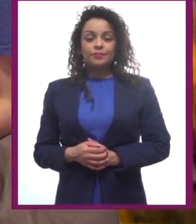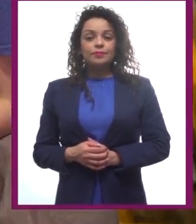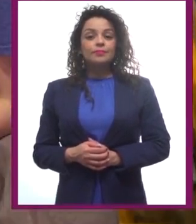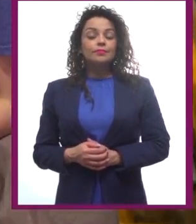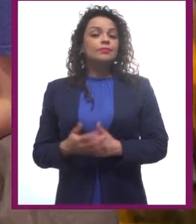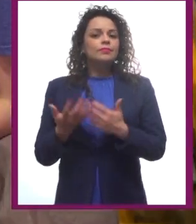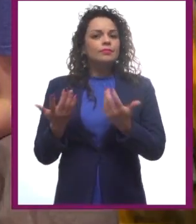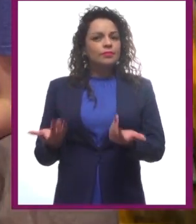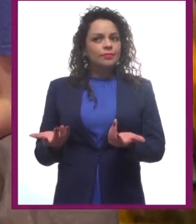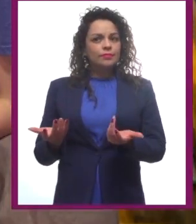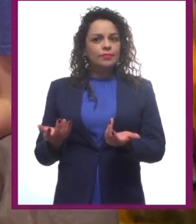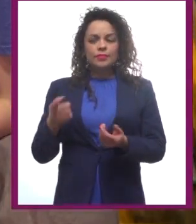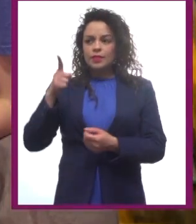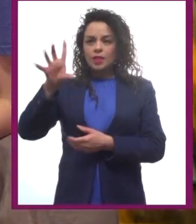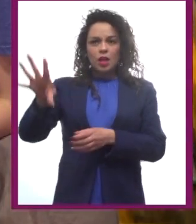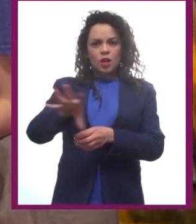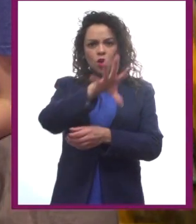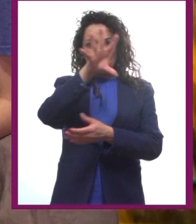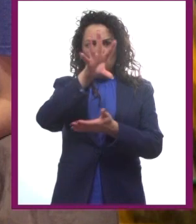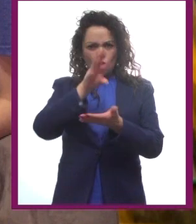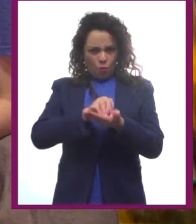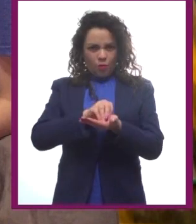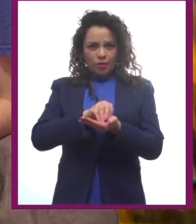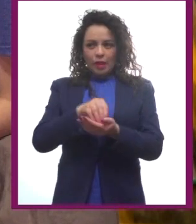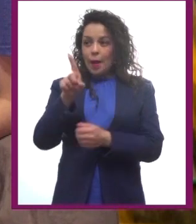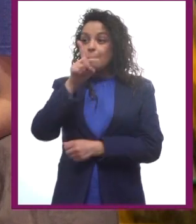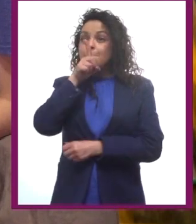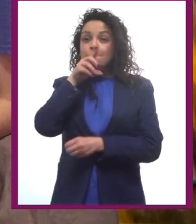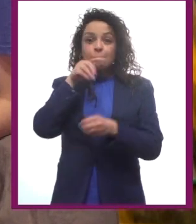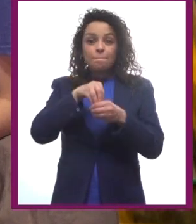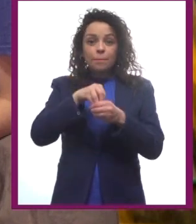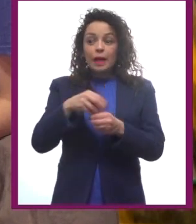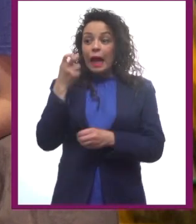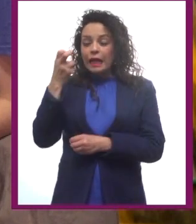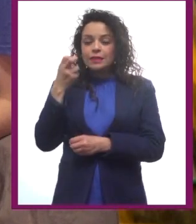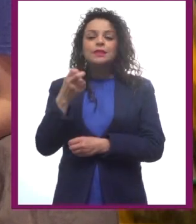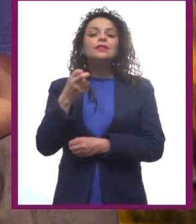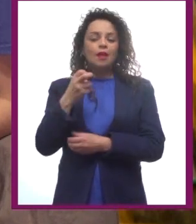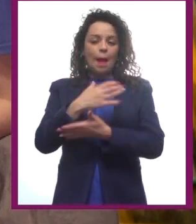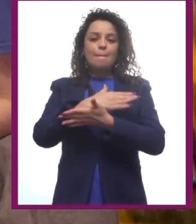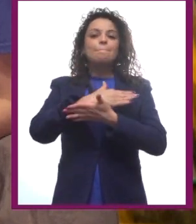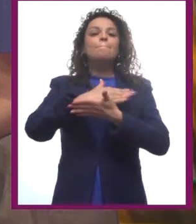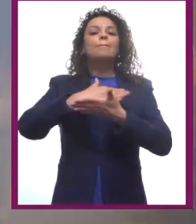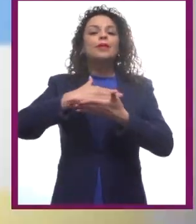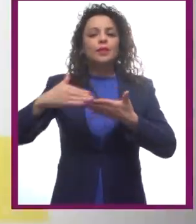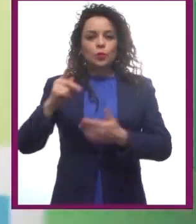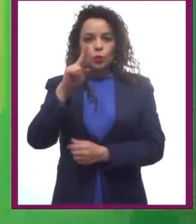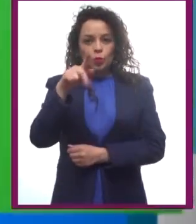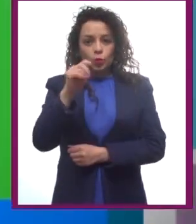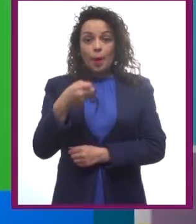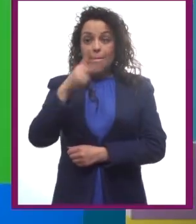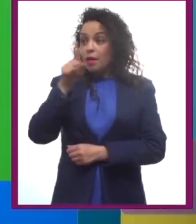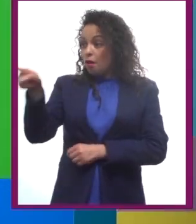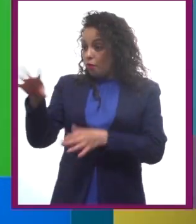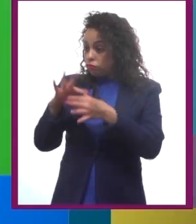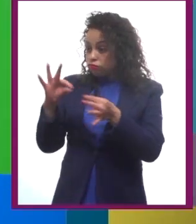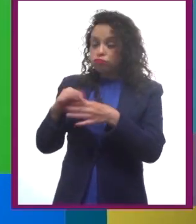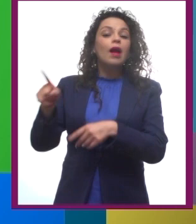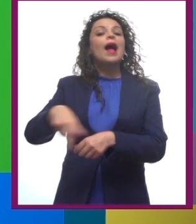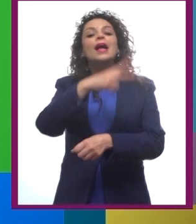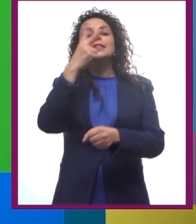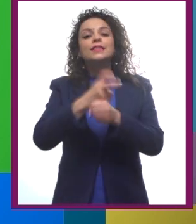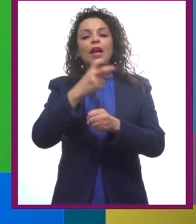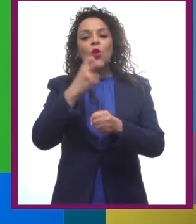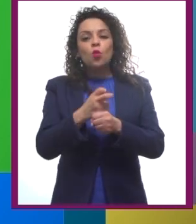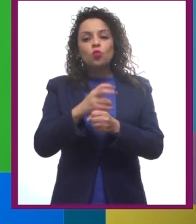La boda en secreto de los protagonistas es el punto medio, pero el que usted mencionó es el segundo punto